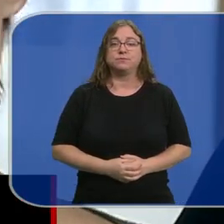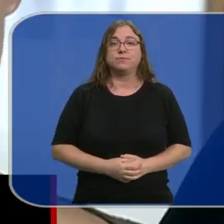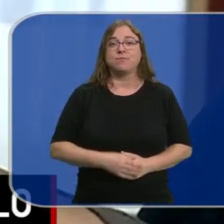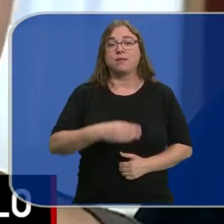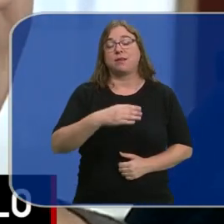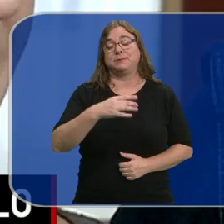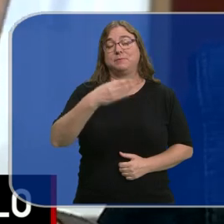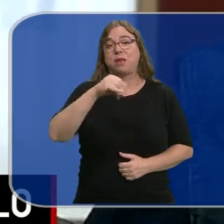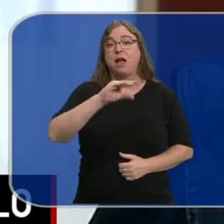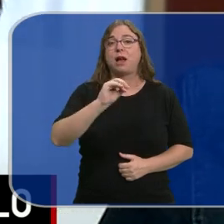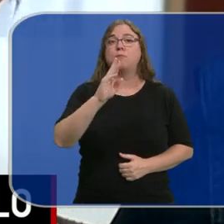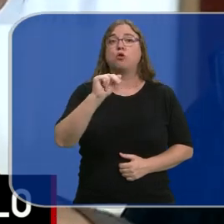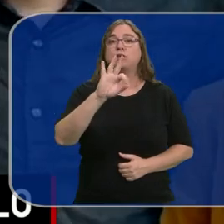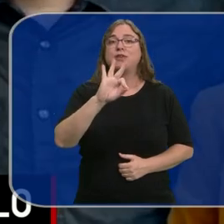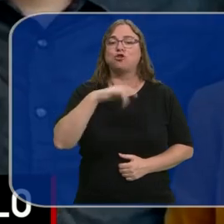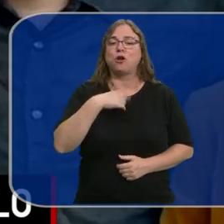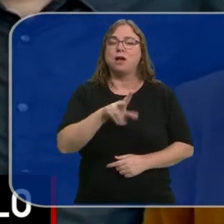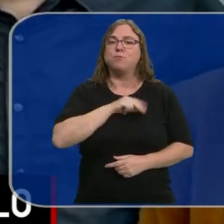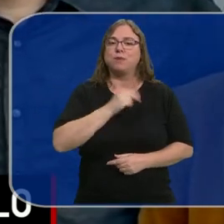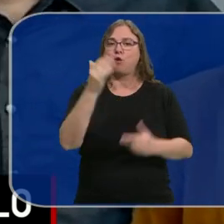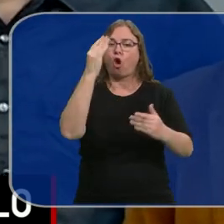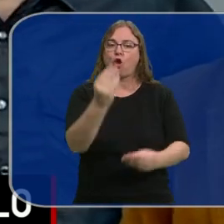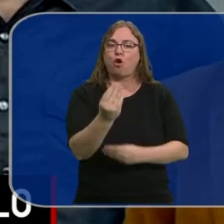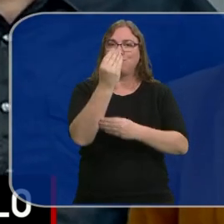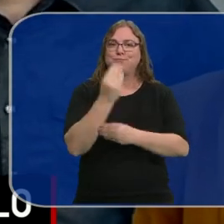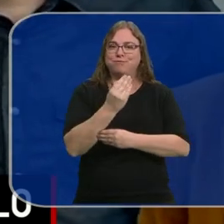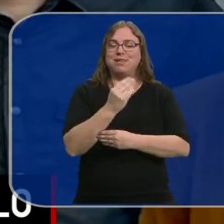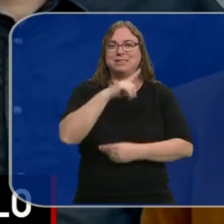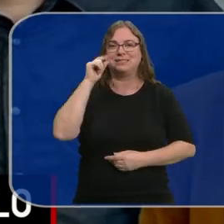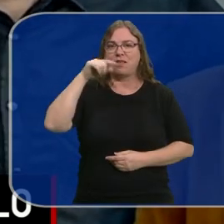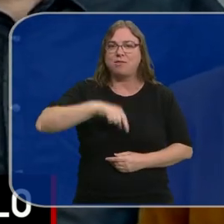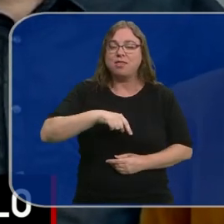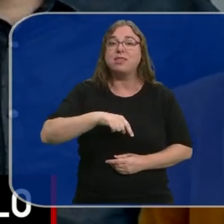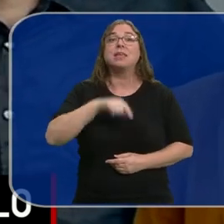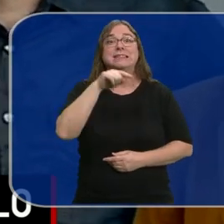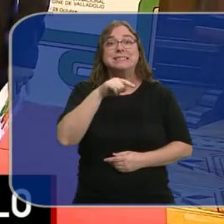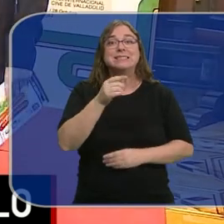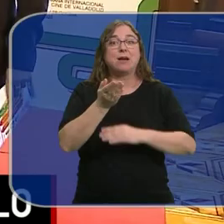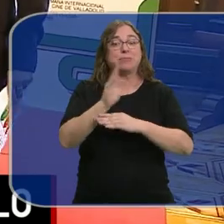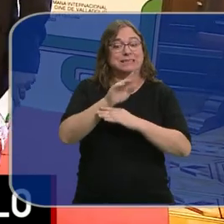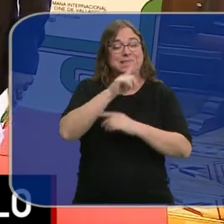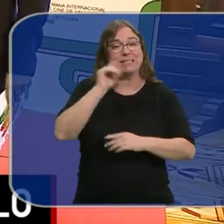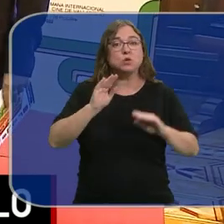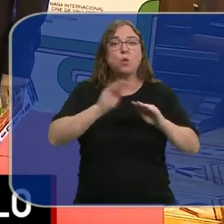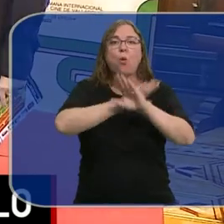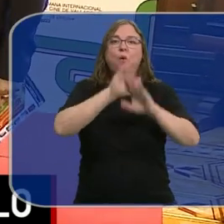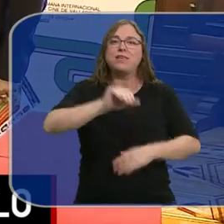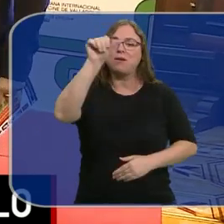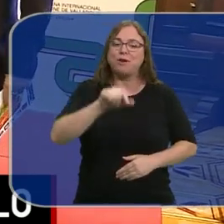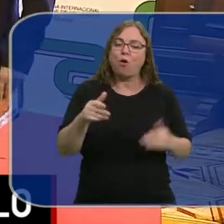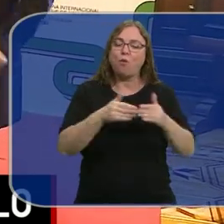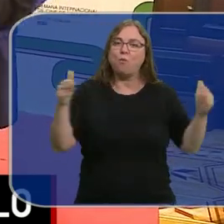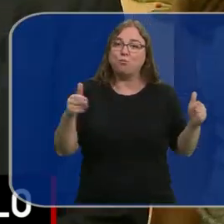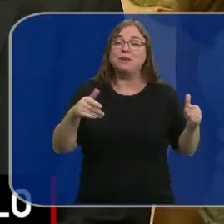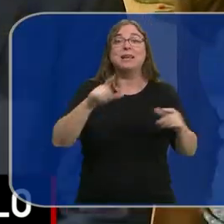Blanca Portillo recogerá la espiga de honor del Festival de Cine de Valladolid. La actriz madrileña presentará en Seminci su última película. El festival arranca